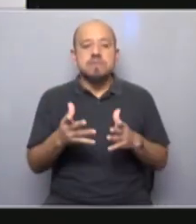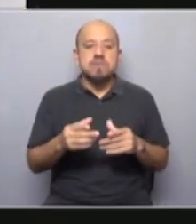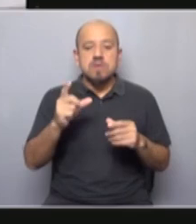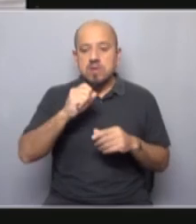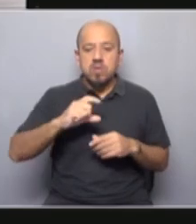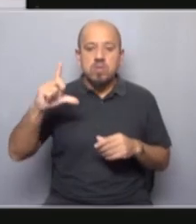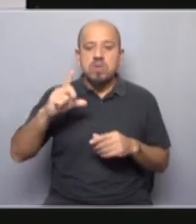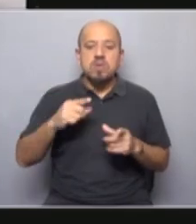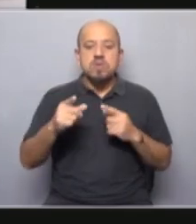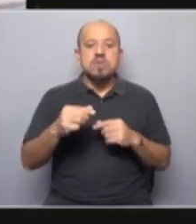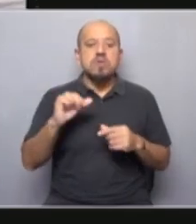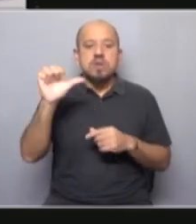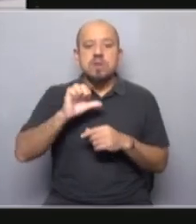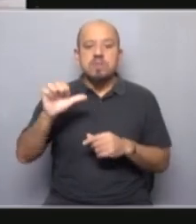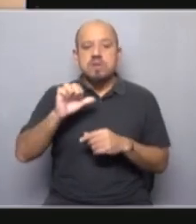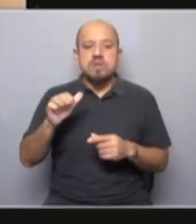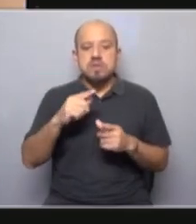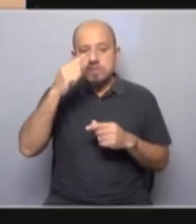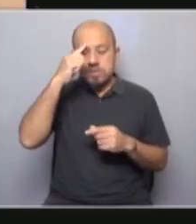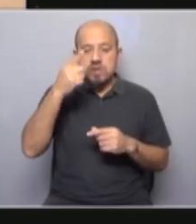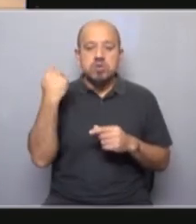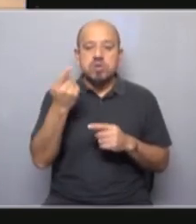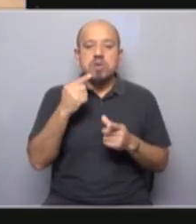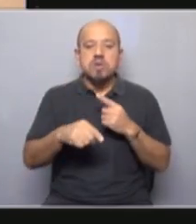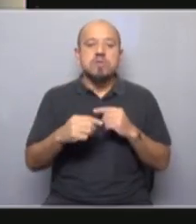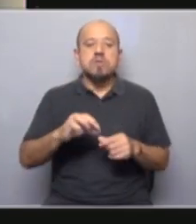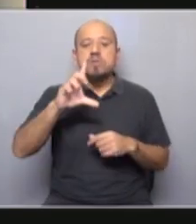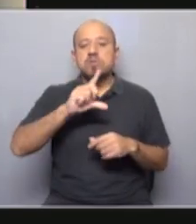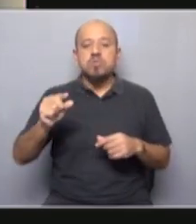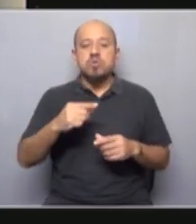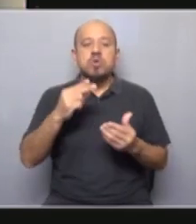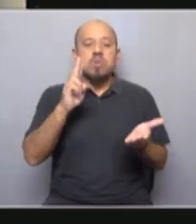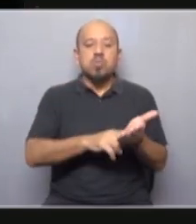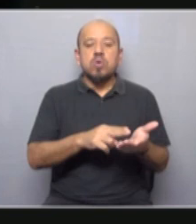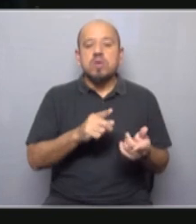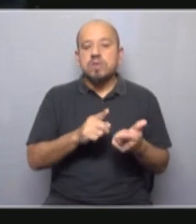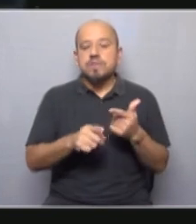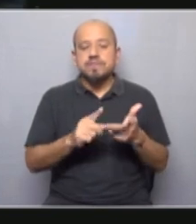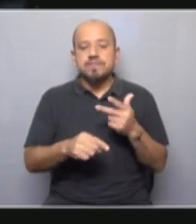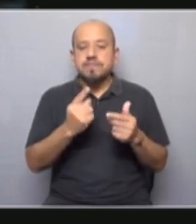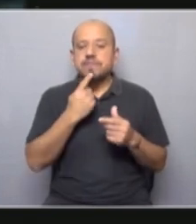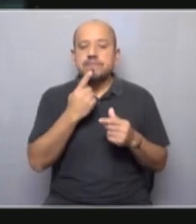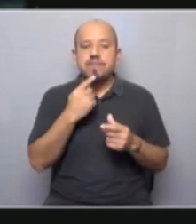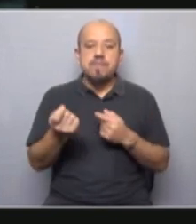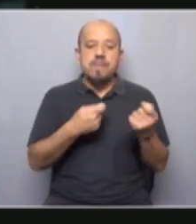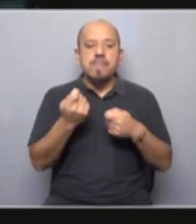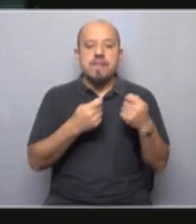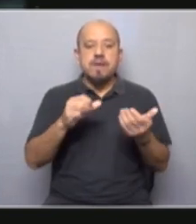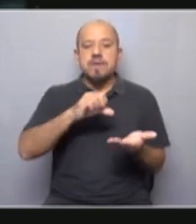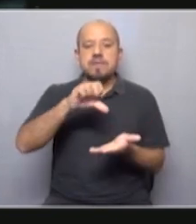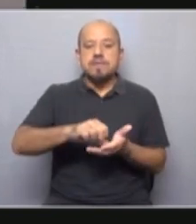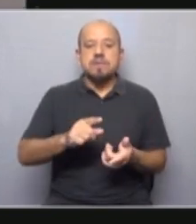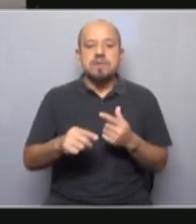el aumento del poder de las empresas transnacionales en la región, reducción de aranceles, restricción en la política comercial de los países,